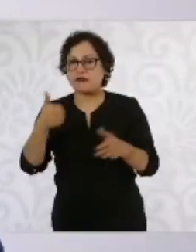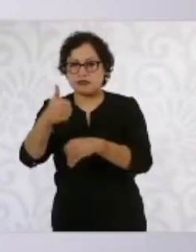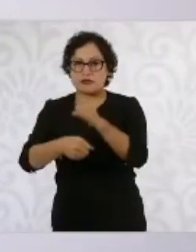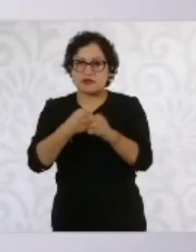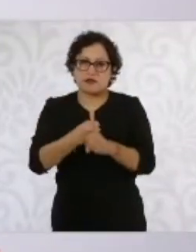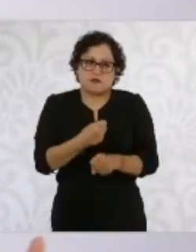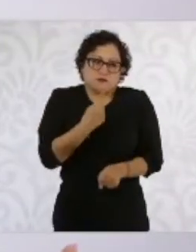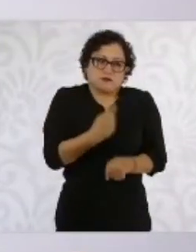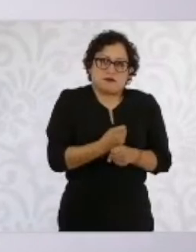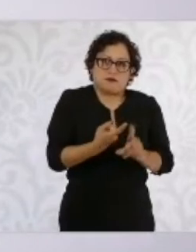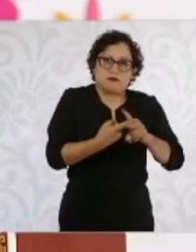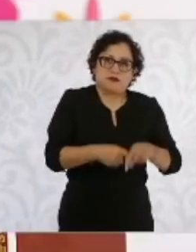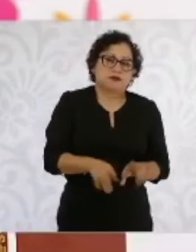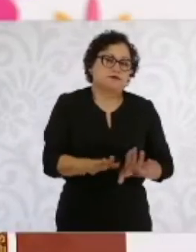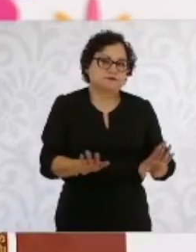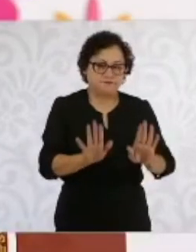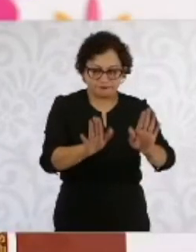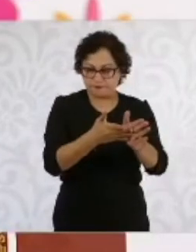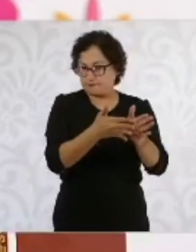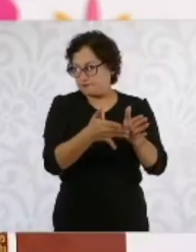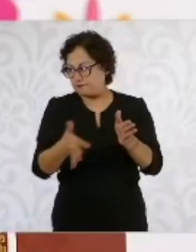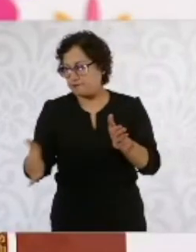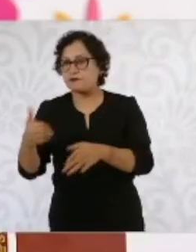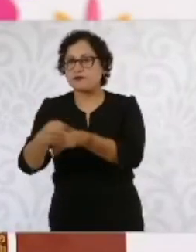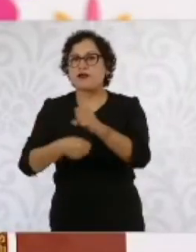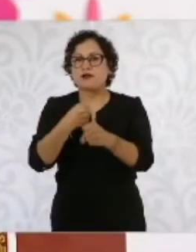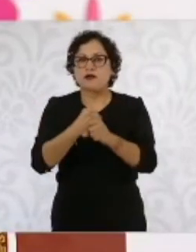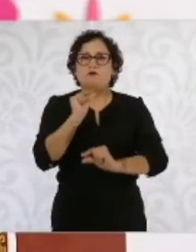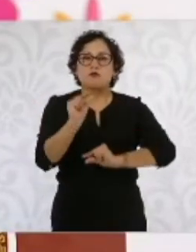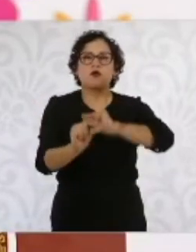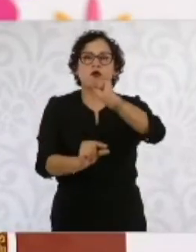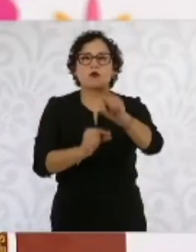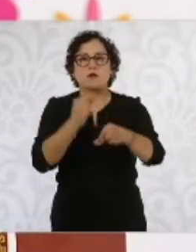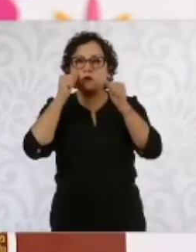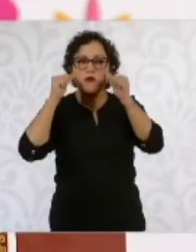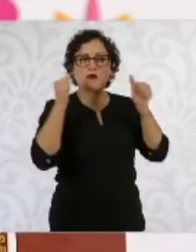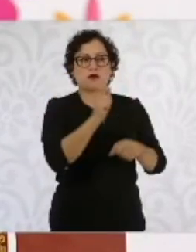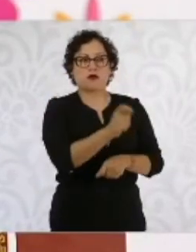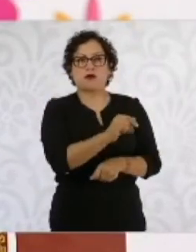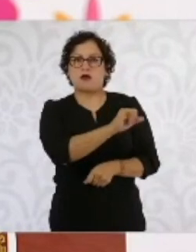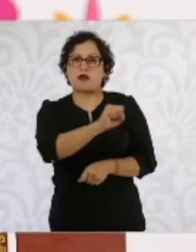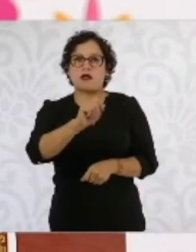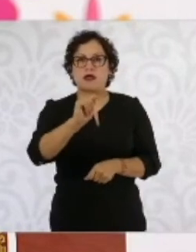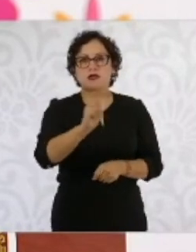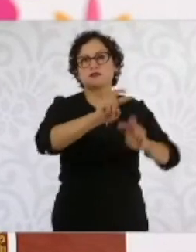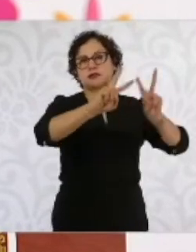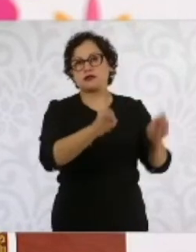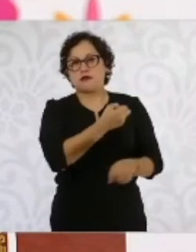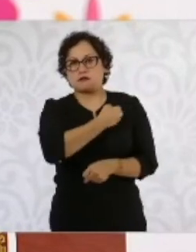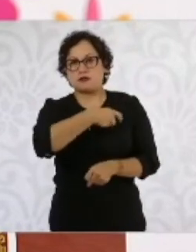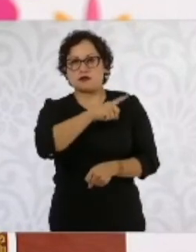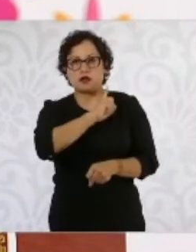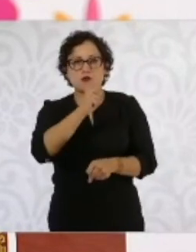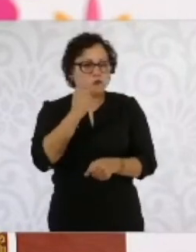en el sexenio ir nivelando las condiciones laborales de las y los trabajadores de la salud, particularmente del